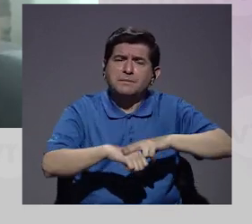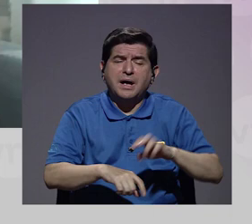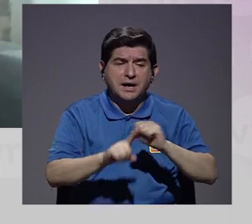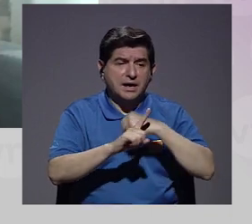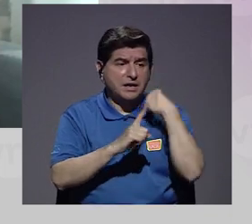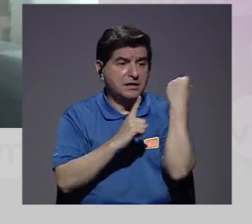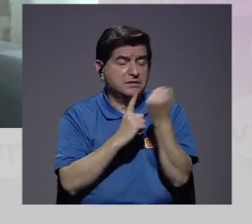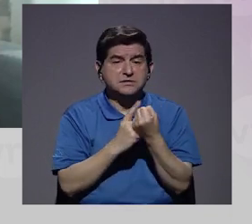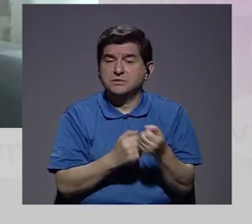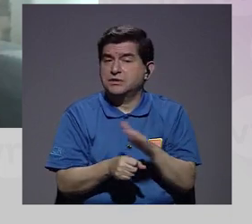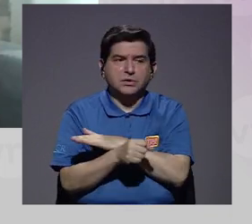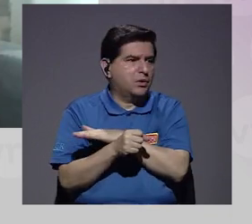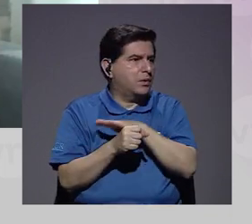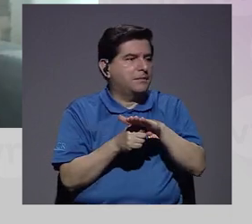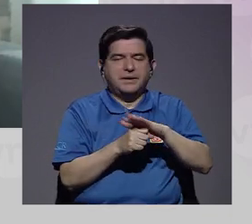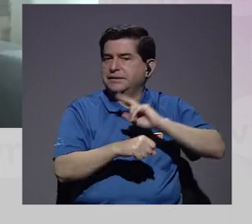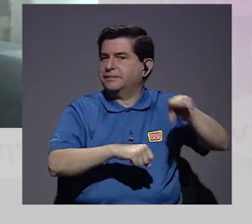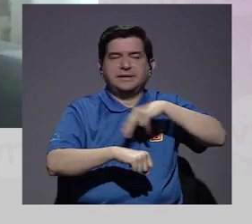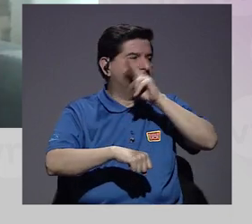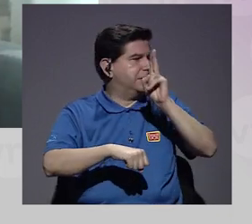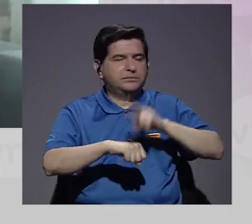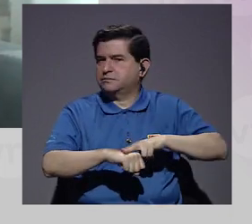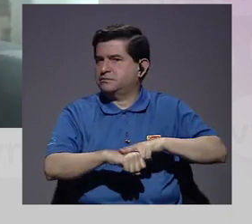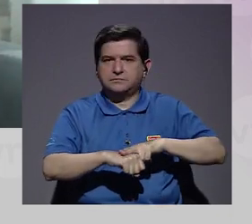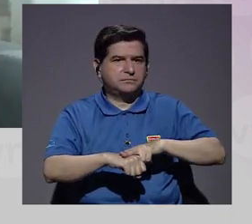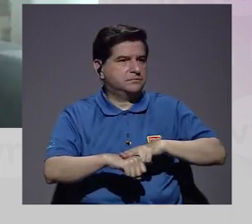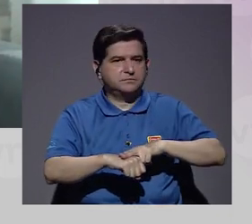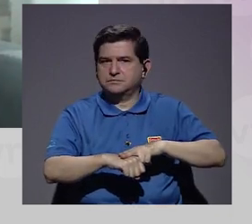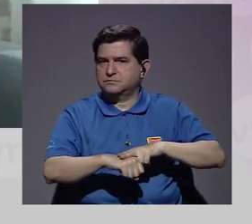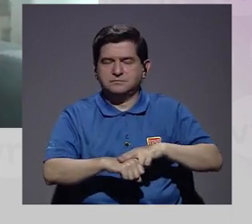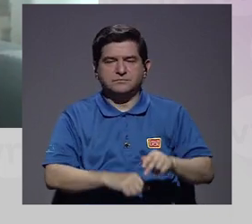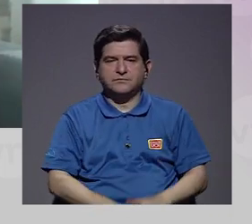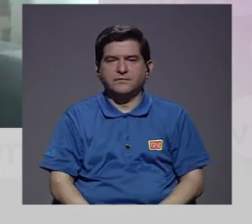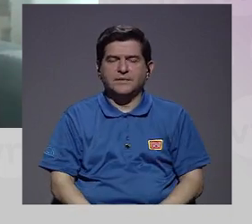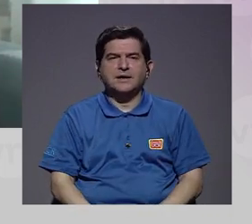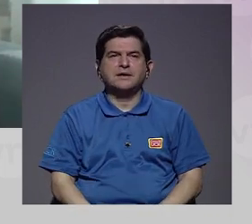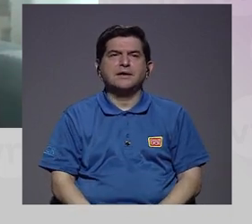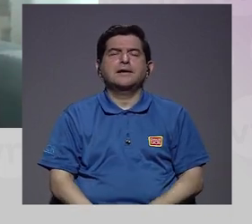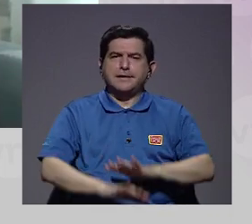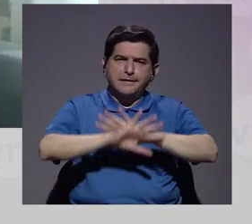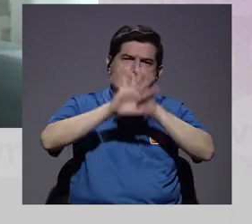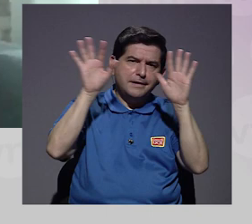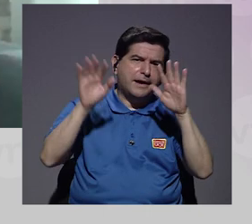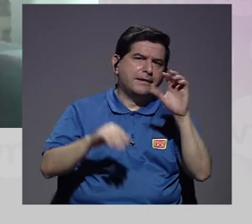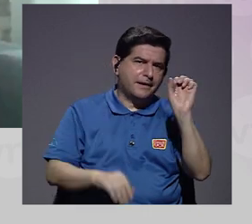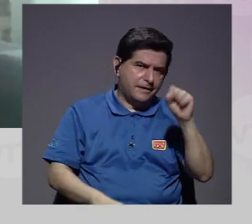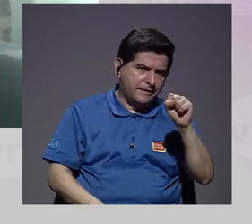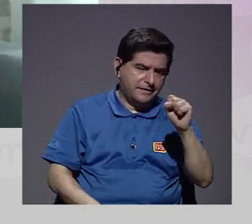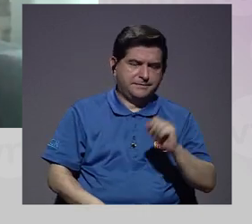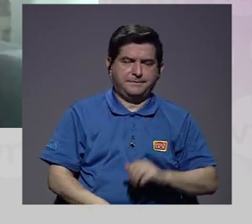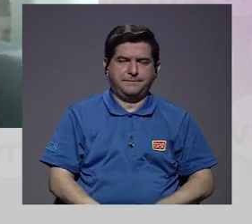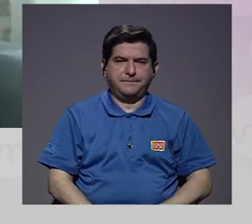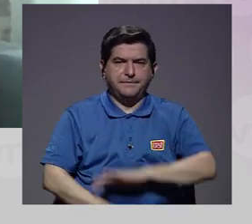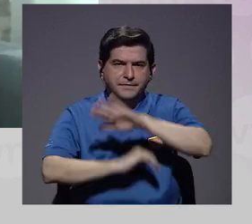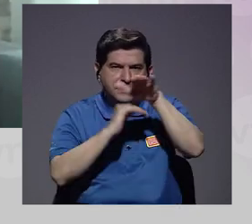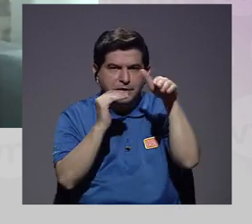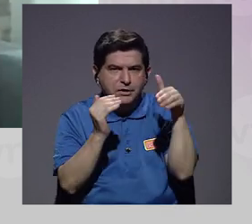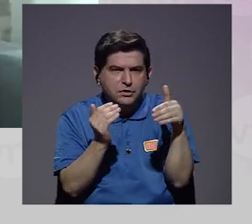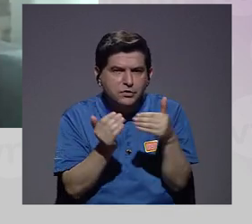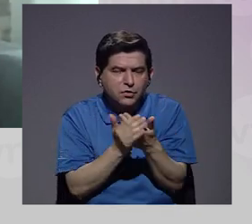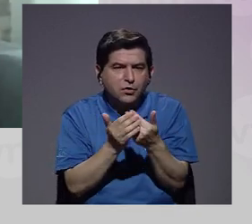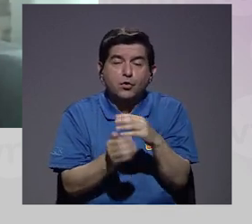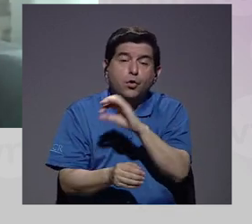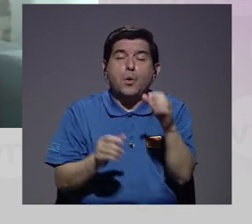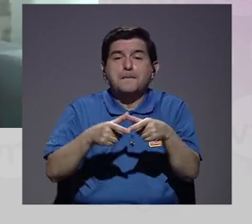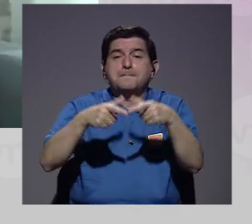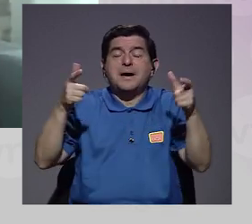normales ante una situación que es completamente anormal. Y sí, Gabriela, dejar claro que, a ver, todos,